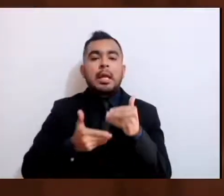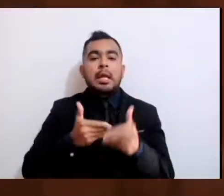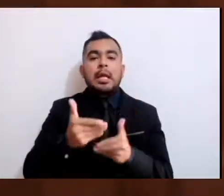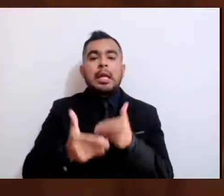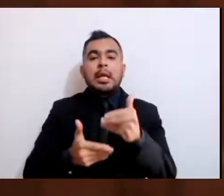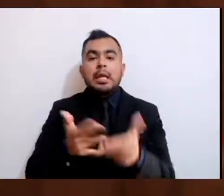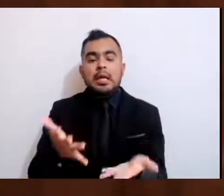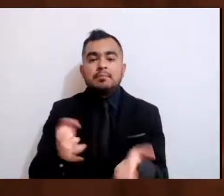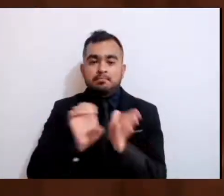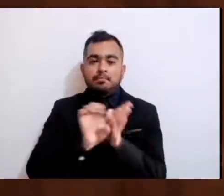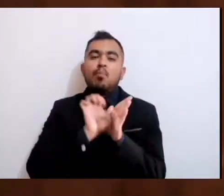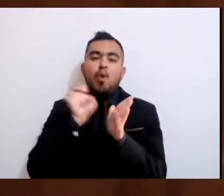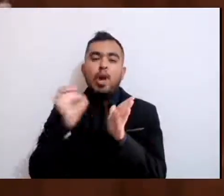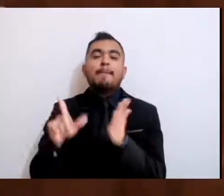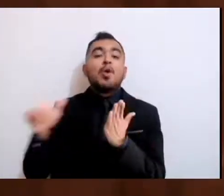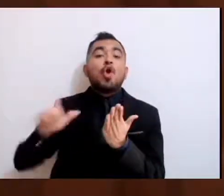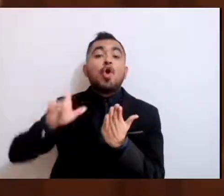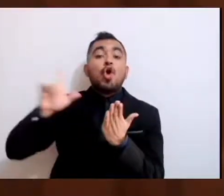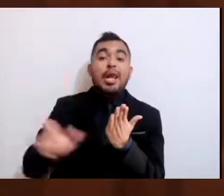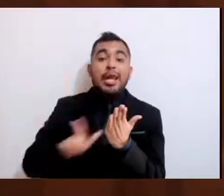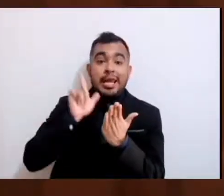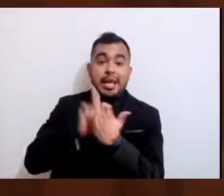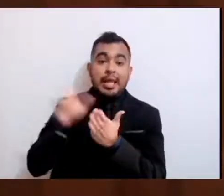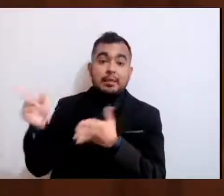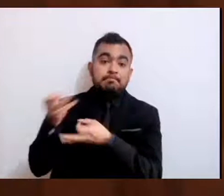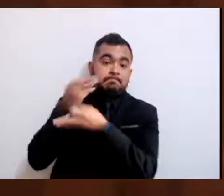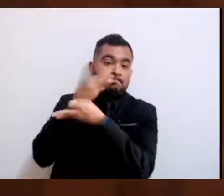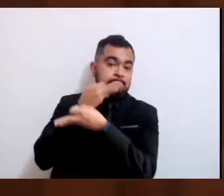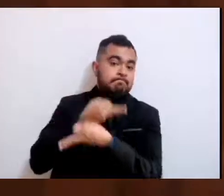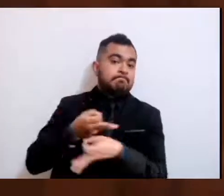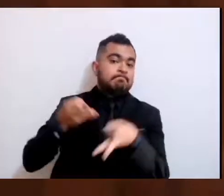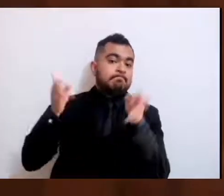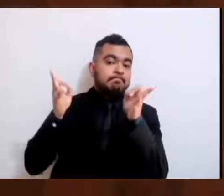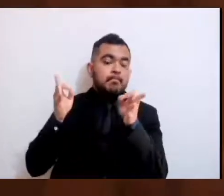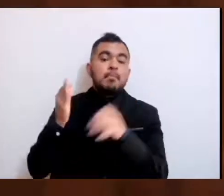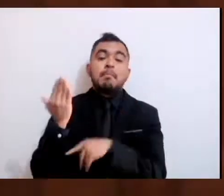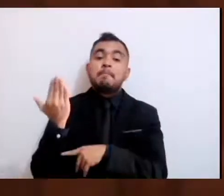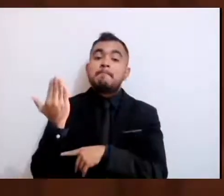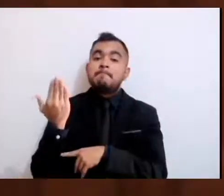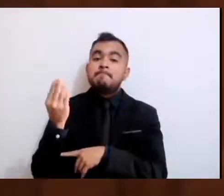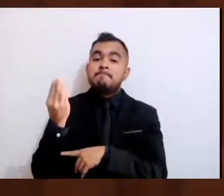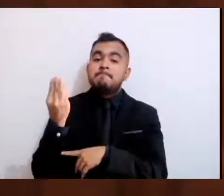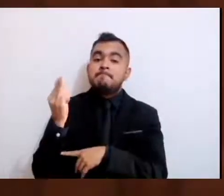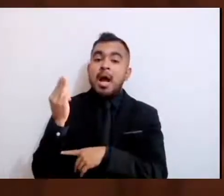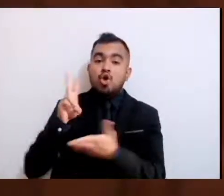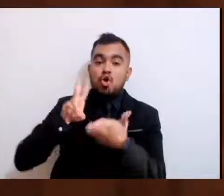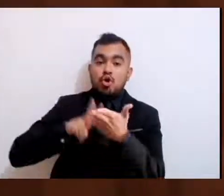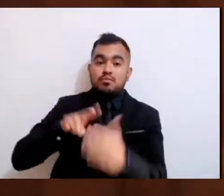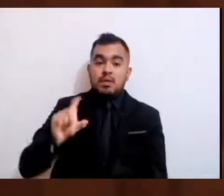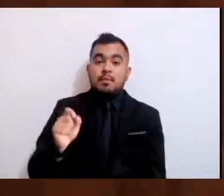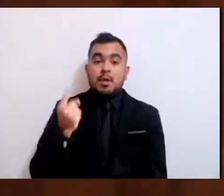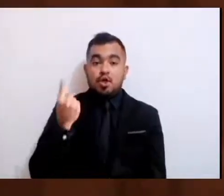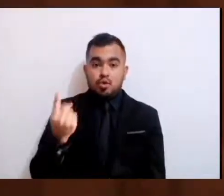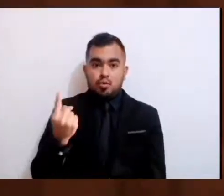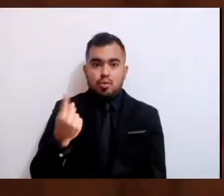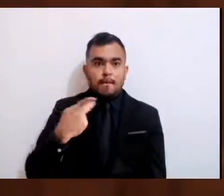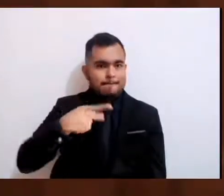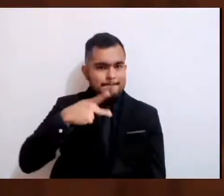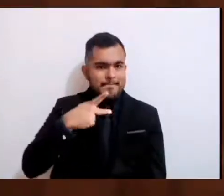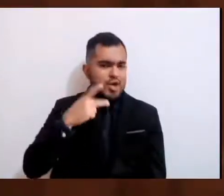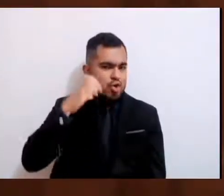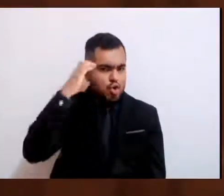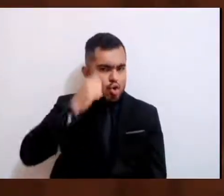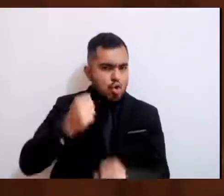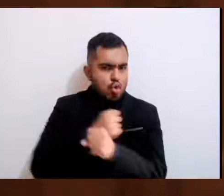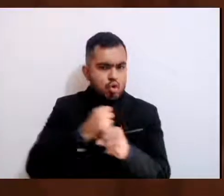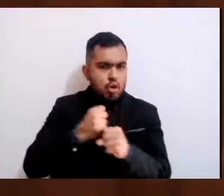ley que fue promulgada en mayo del 2021, pero la violencia no baja, la vida de